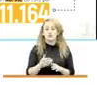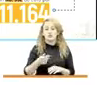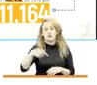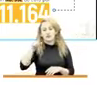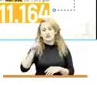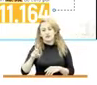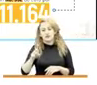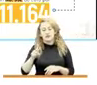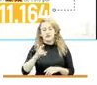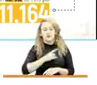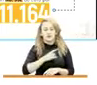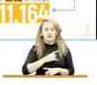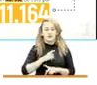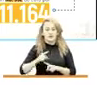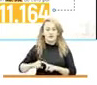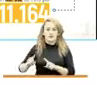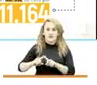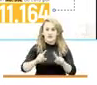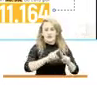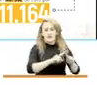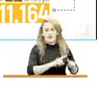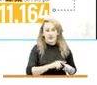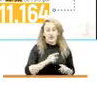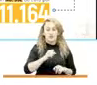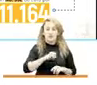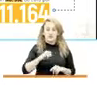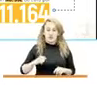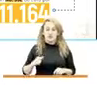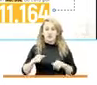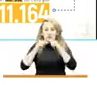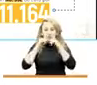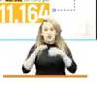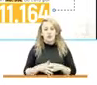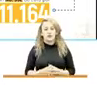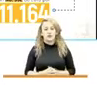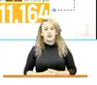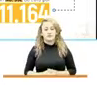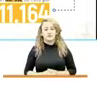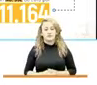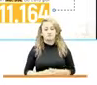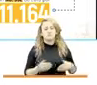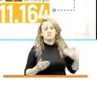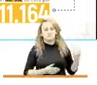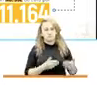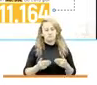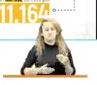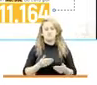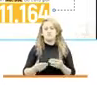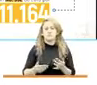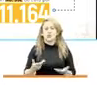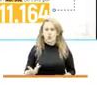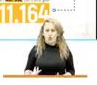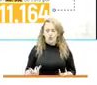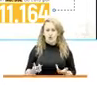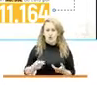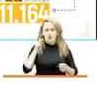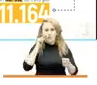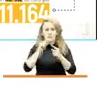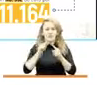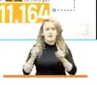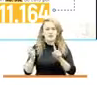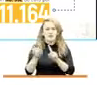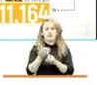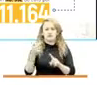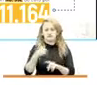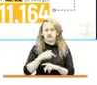universidades públicas y privadas. De esta manera avanzamos hacia una meta que nos habíamos establecido